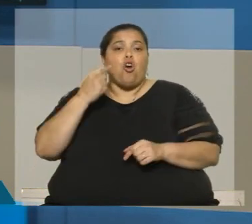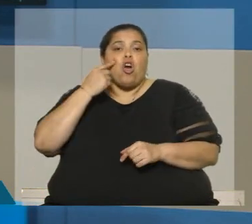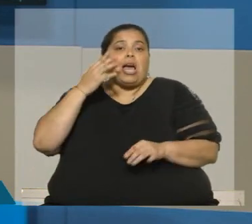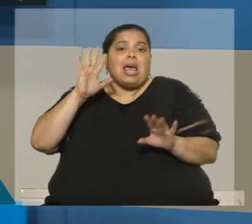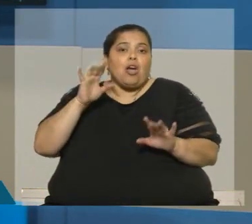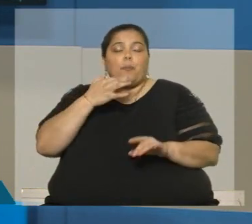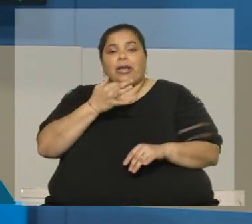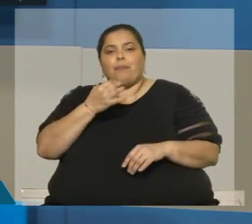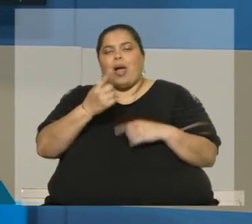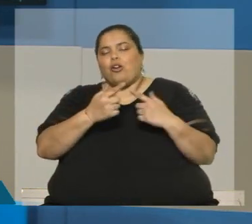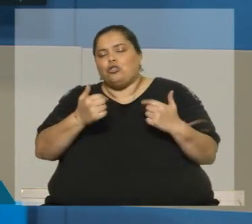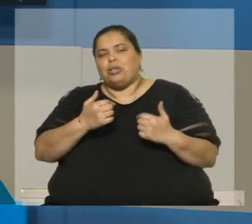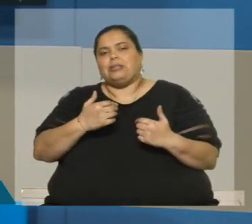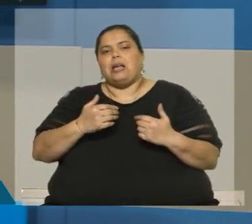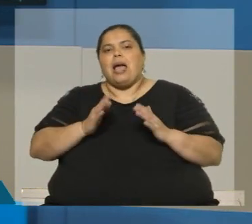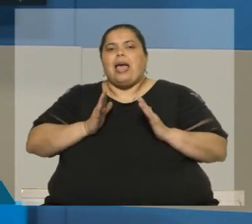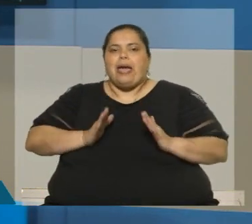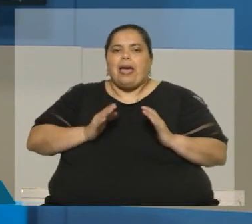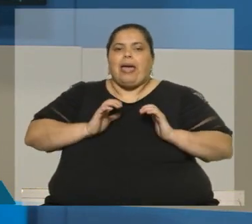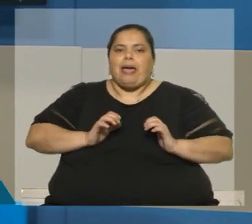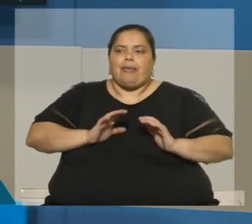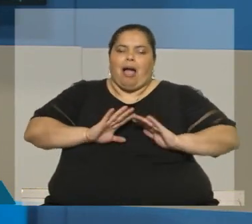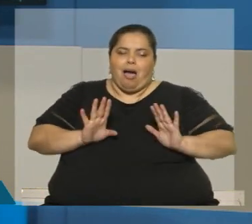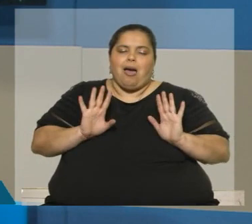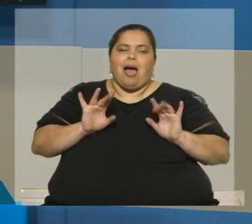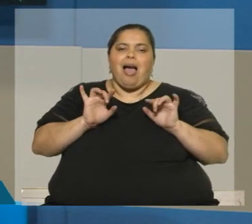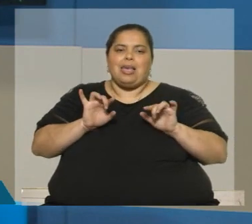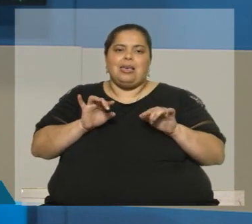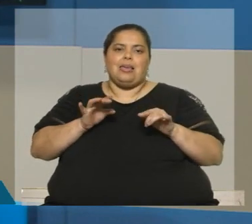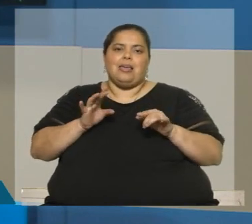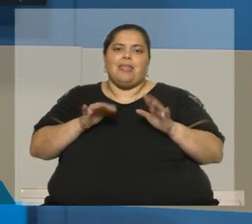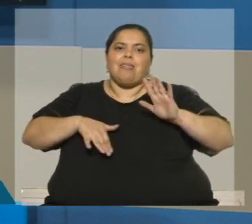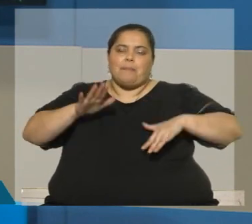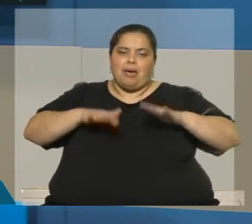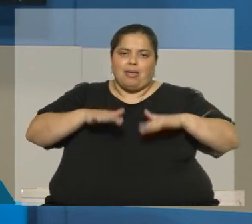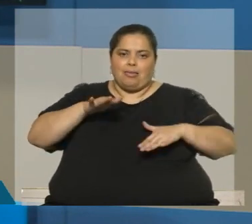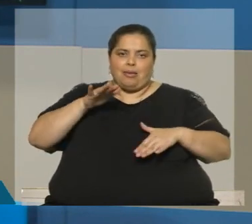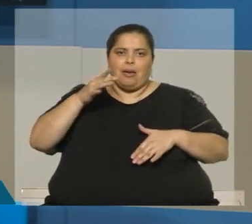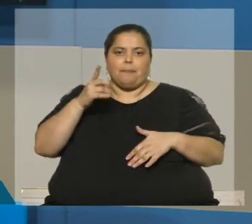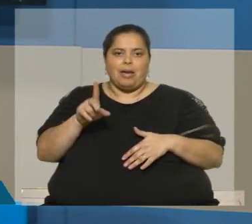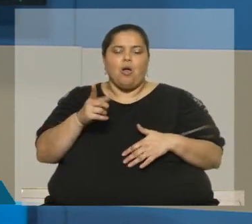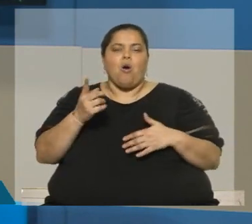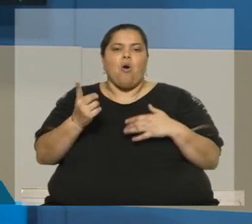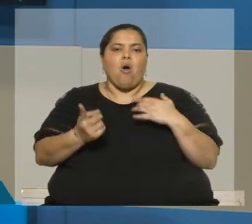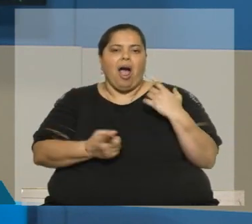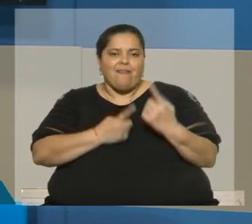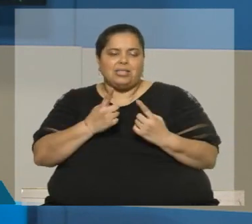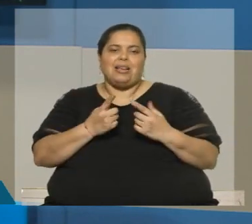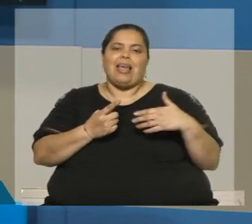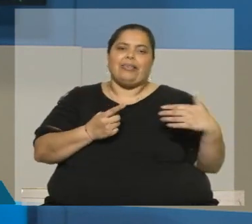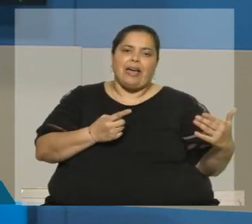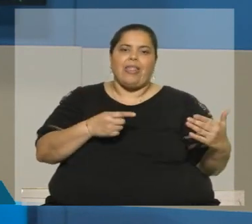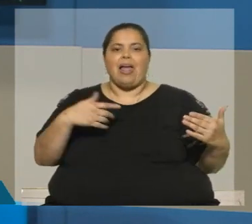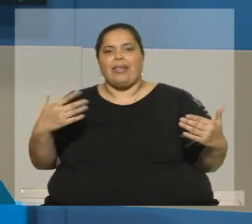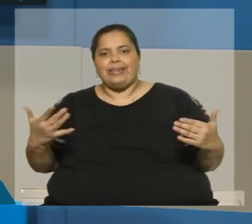las cuestiones morales o éticas. Yo creo que ahí es donde a veces diferenciamos más la izquierda y derecha. Desgraciadamente, en muchas ocasiones, la izquierda y la derecha, cuando